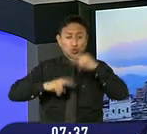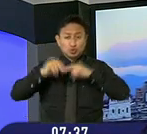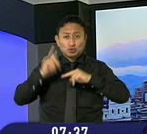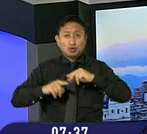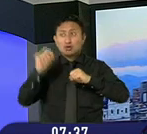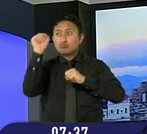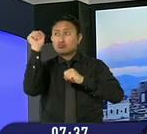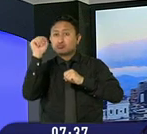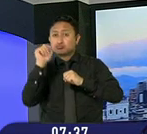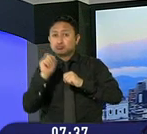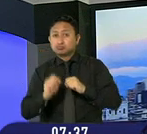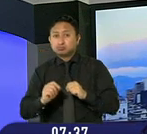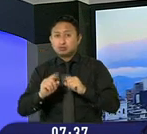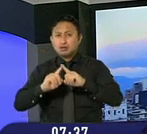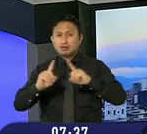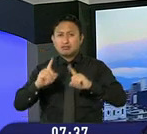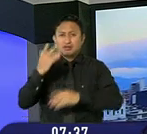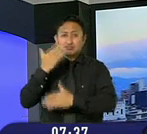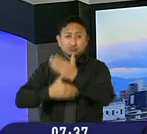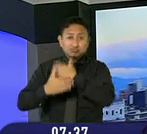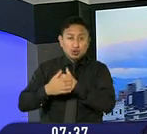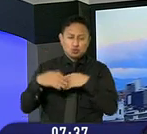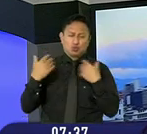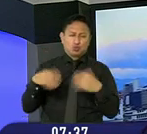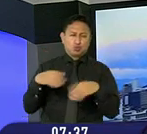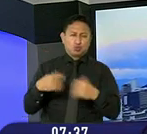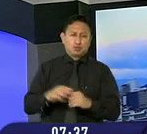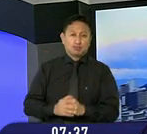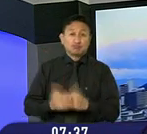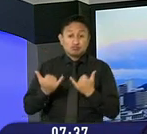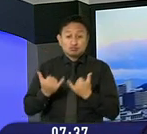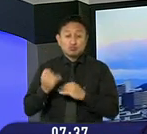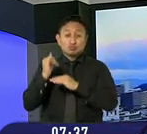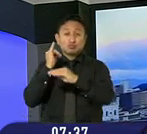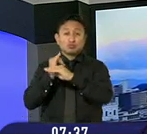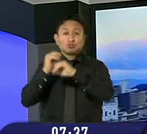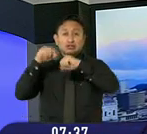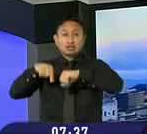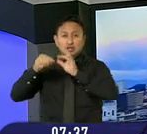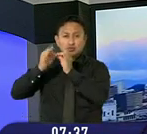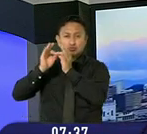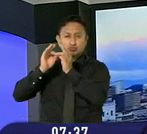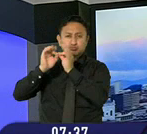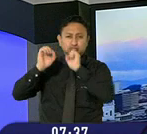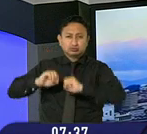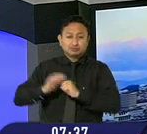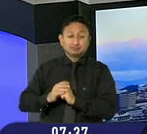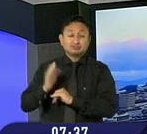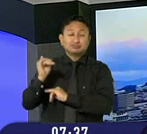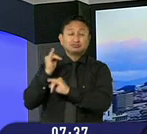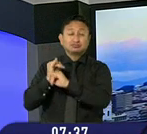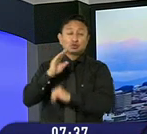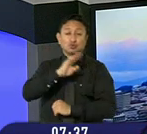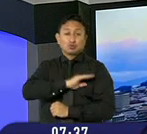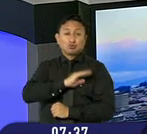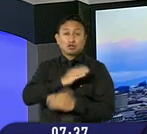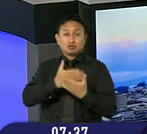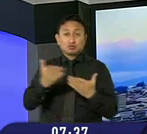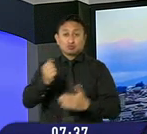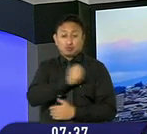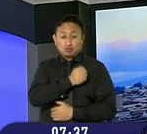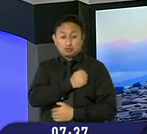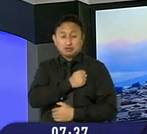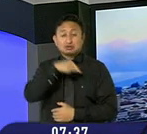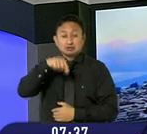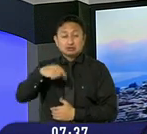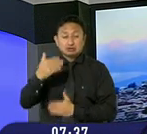diversos e historias mágicas. El templo ahora es refaccionado por el Instituto Metropolitano de Patrimonio, obra que